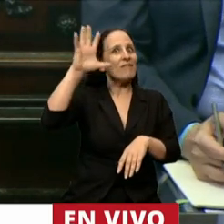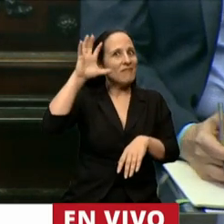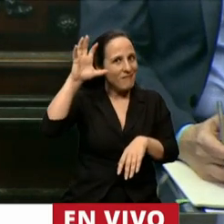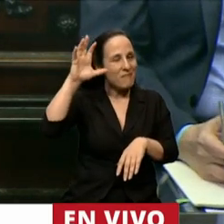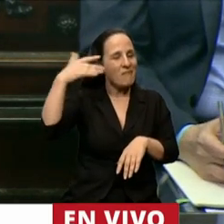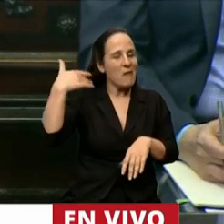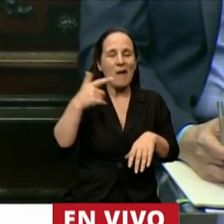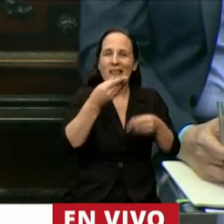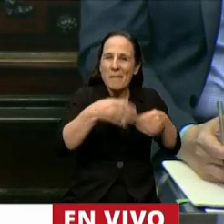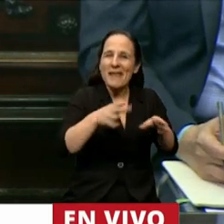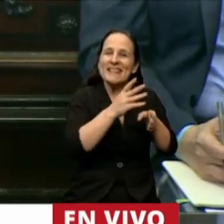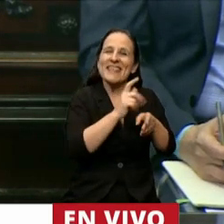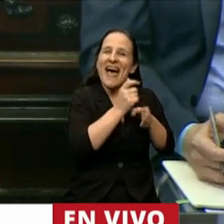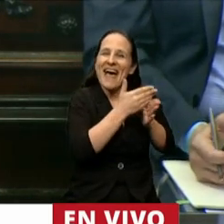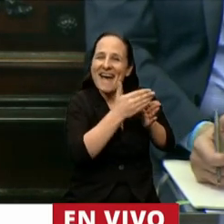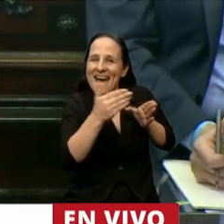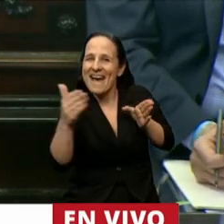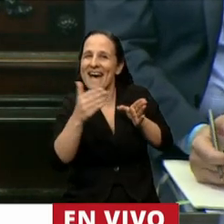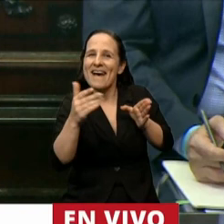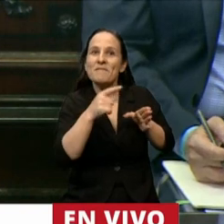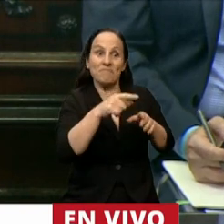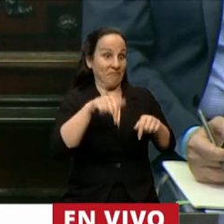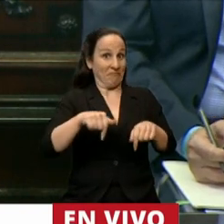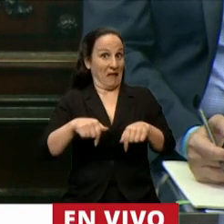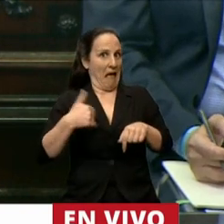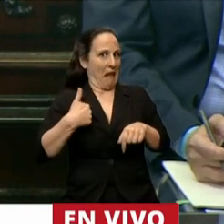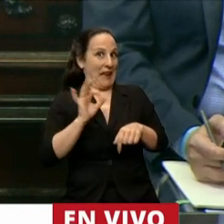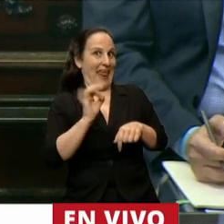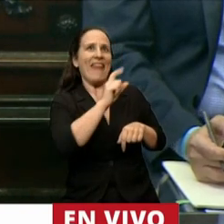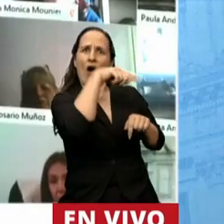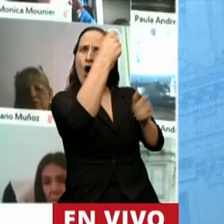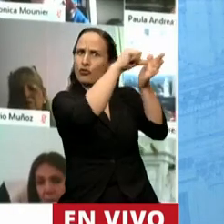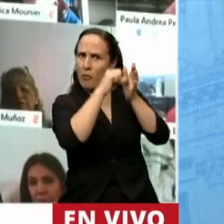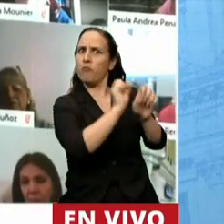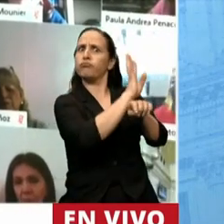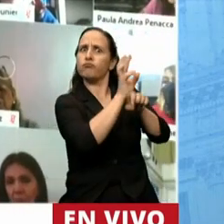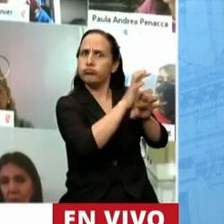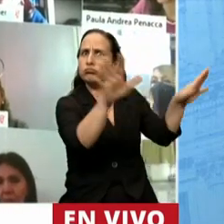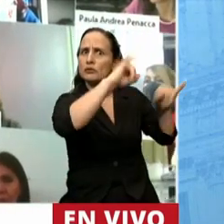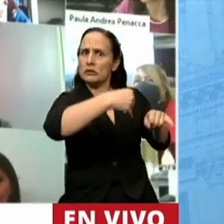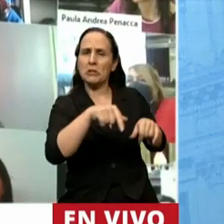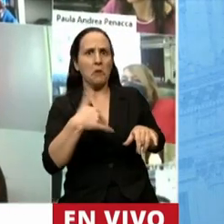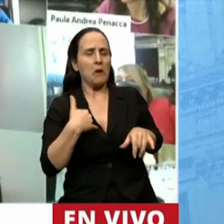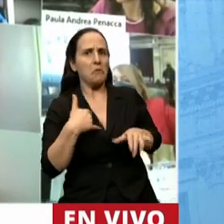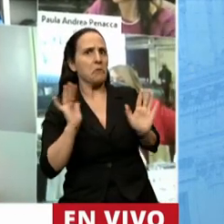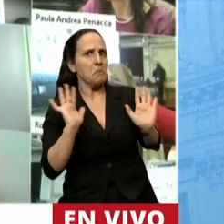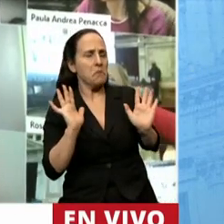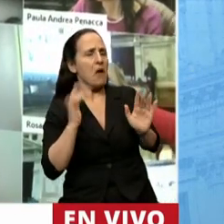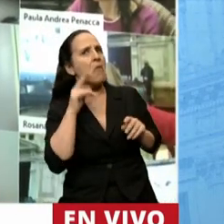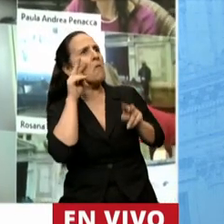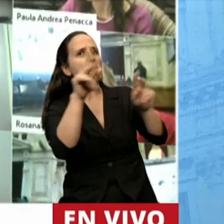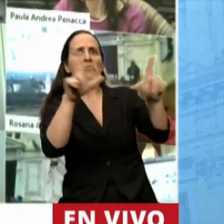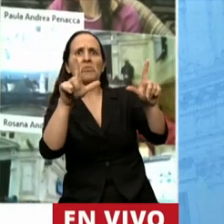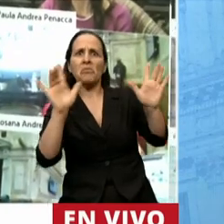los primeros meses del año todavía la pandemia aquí no llegaba y veíamos con mucho asombro en la televisión